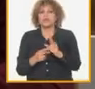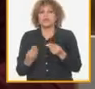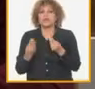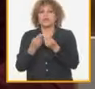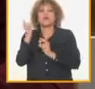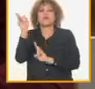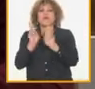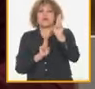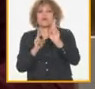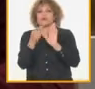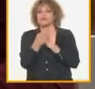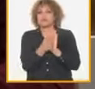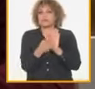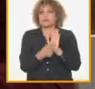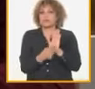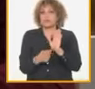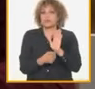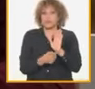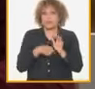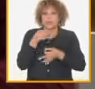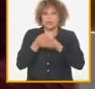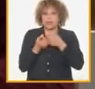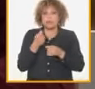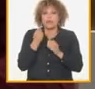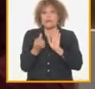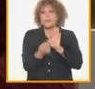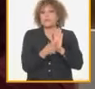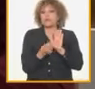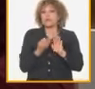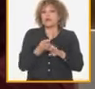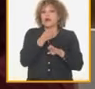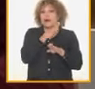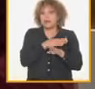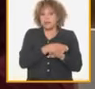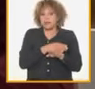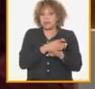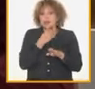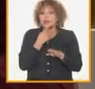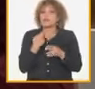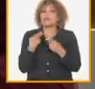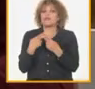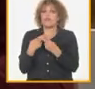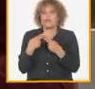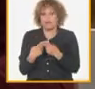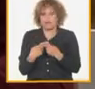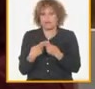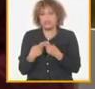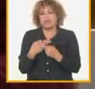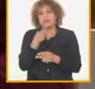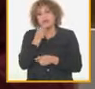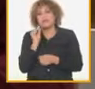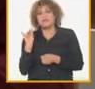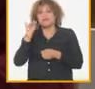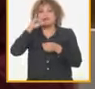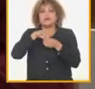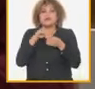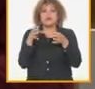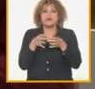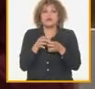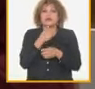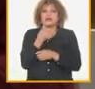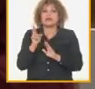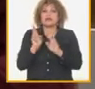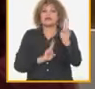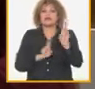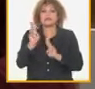dijimos también en el punto anterior nos den un voto de confianza para que se pueda incluir en cada uno de los acuerdos los